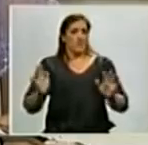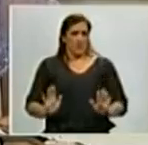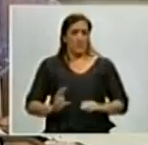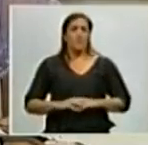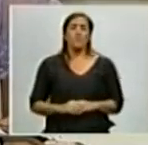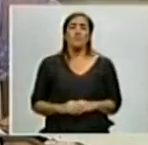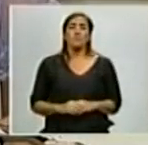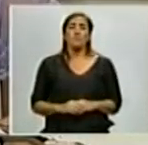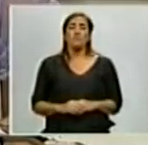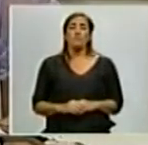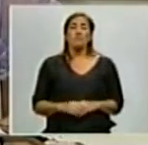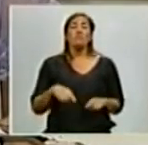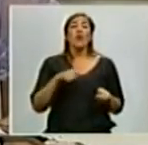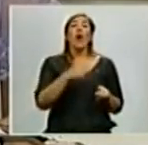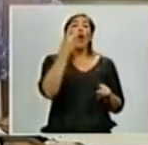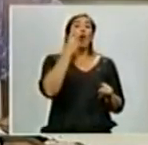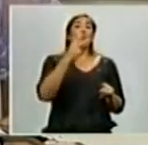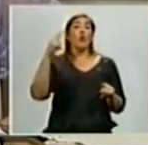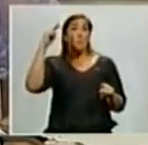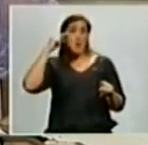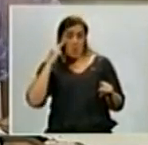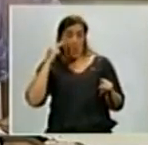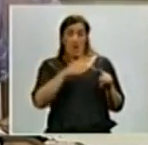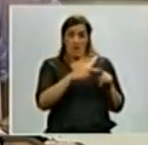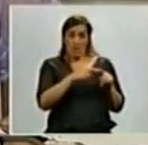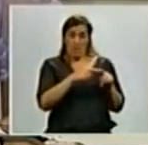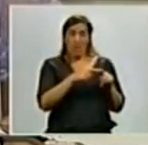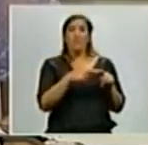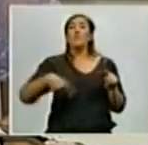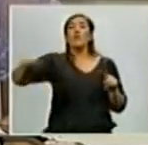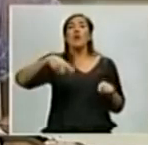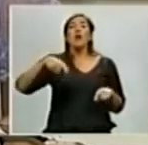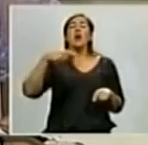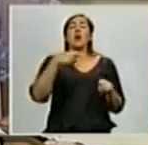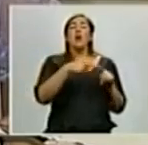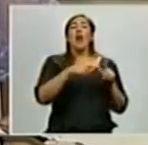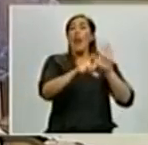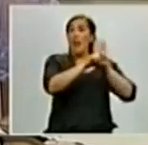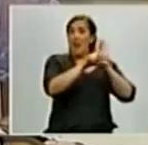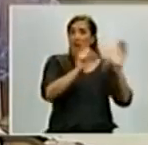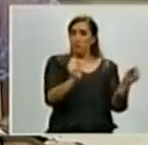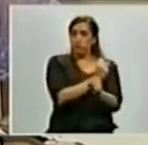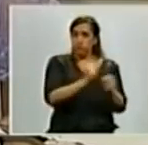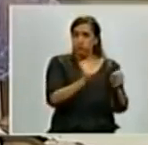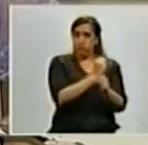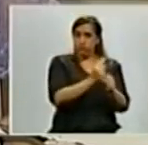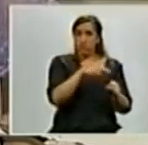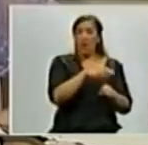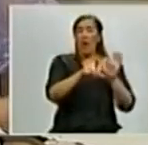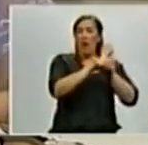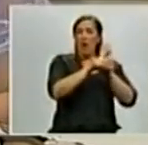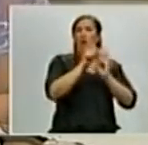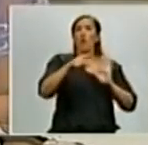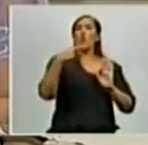el 2009, las jubilaciones, desde el 2009 ley de sanción de movilidad